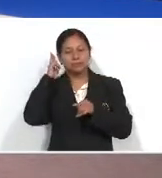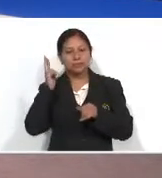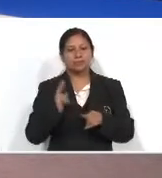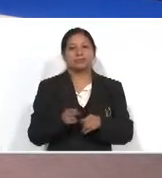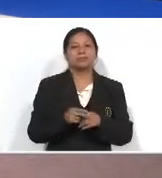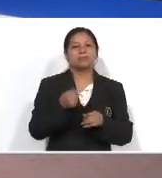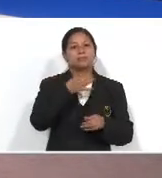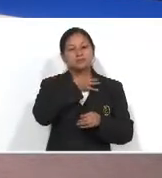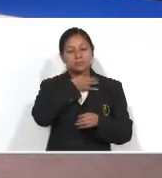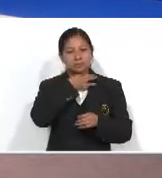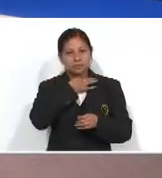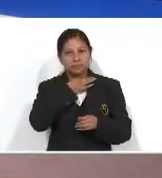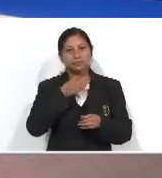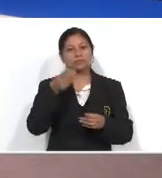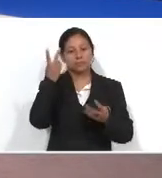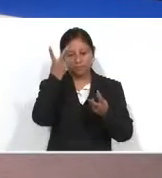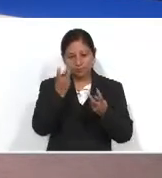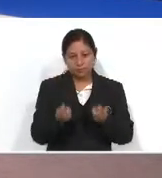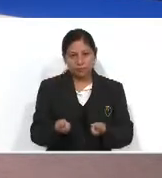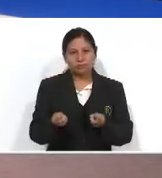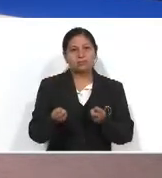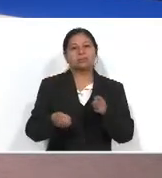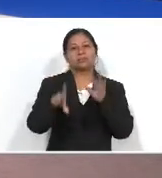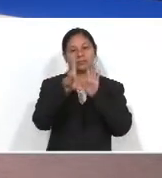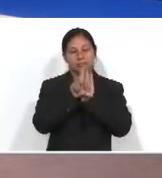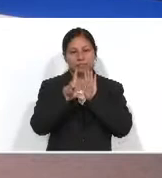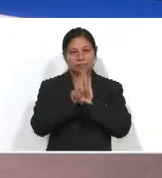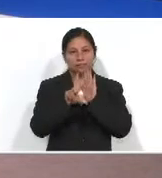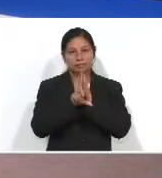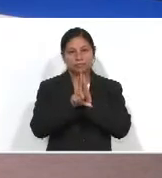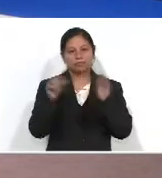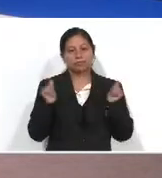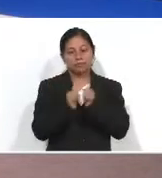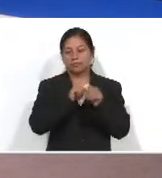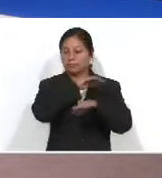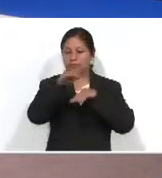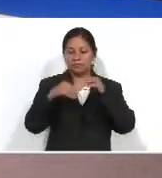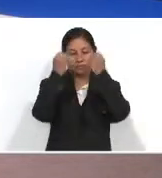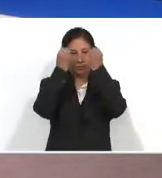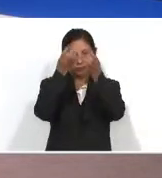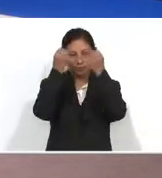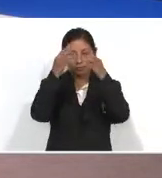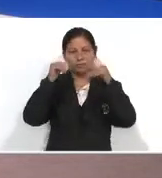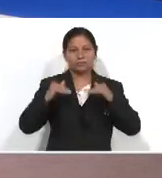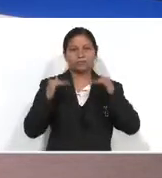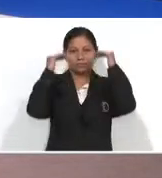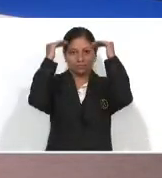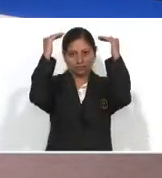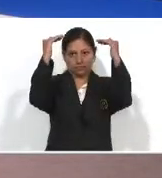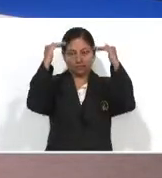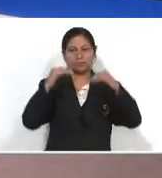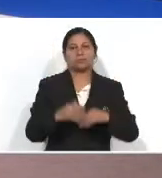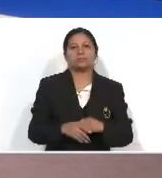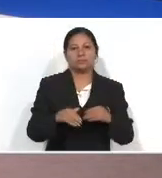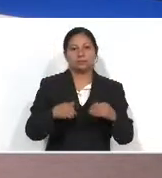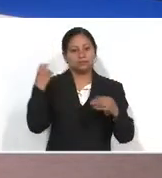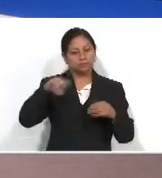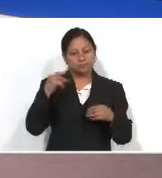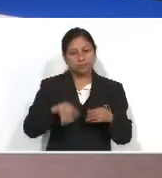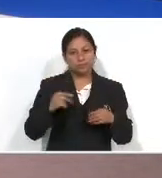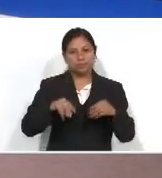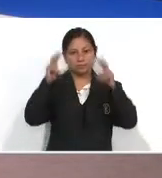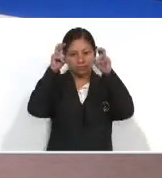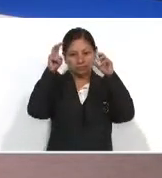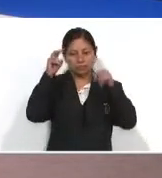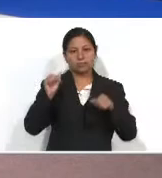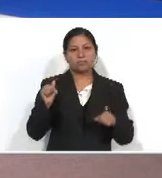Guatemala. Es un gusto poder acompañarle nuevamente en Espacio Legislativo con toda la información que se suscita acá en este alto organismo de Estado. Arrancamos directamente